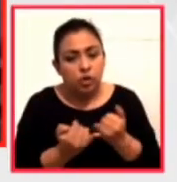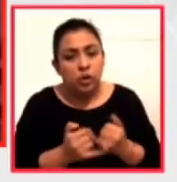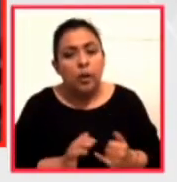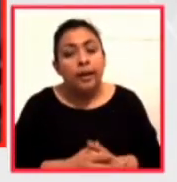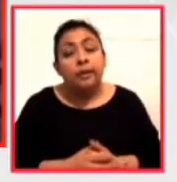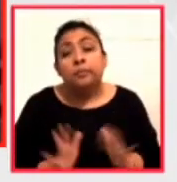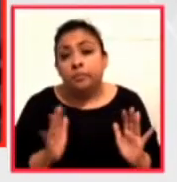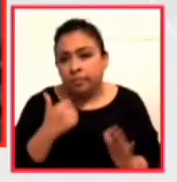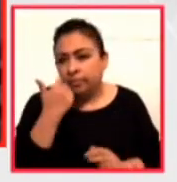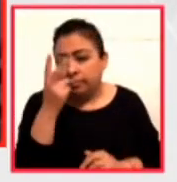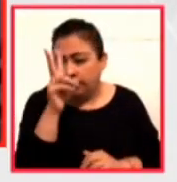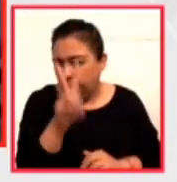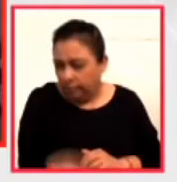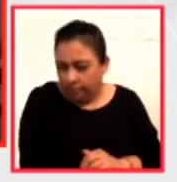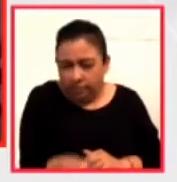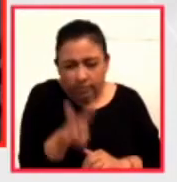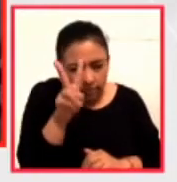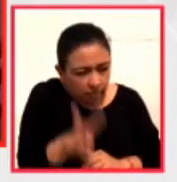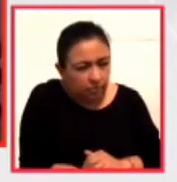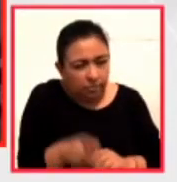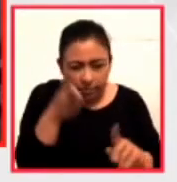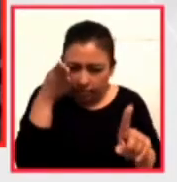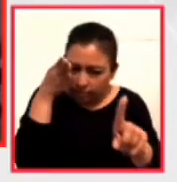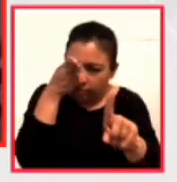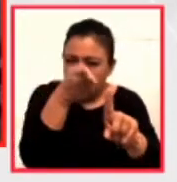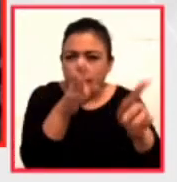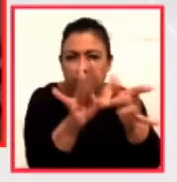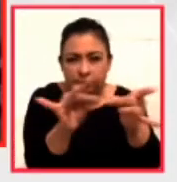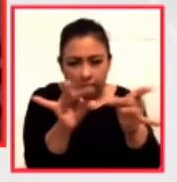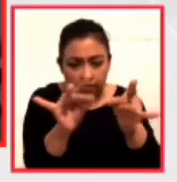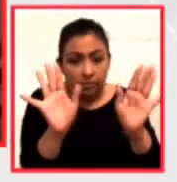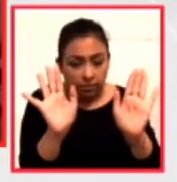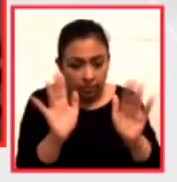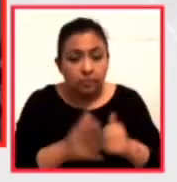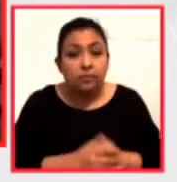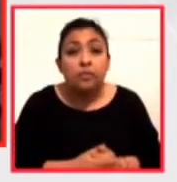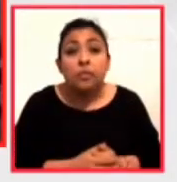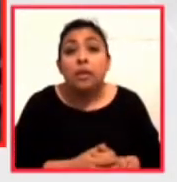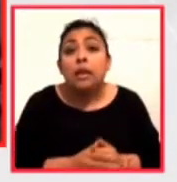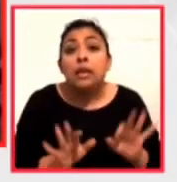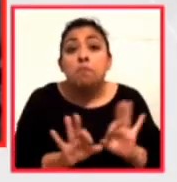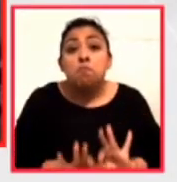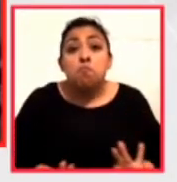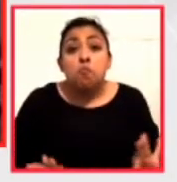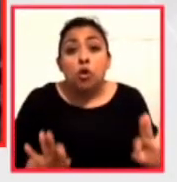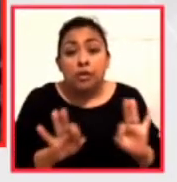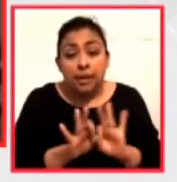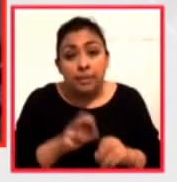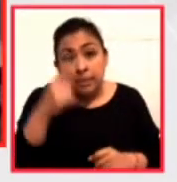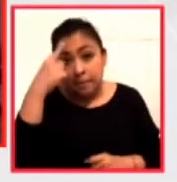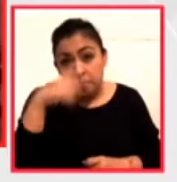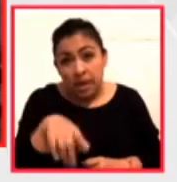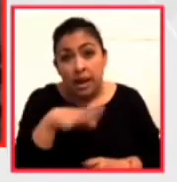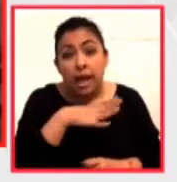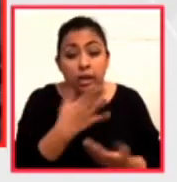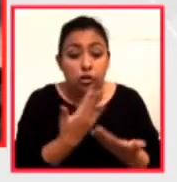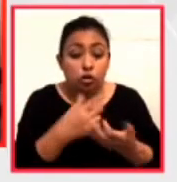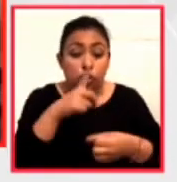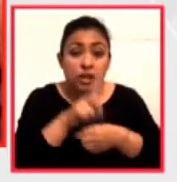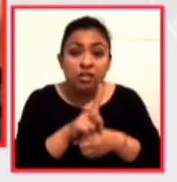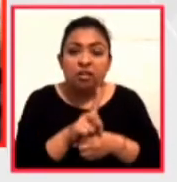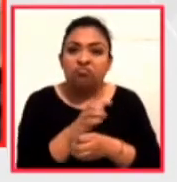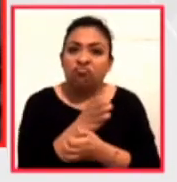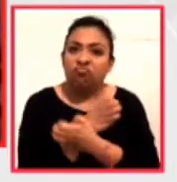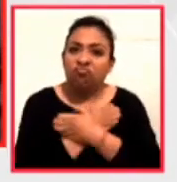lo quiero decir muy muy muy muy directamente el asunto de tener una sociedad educada